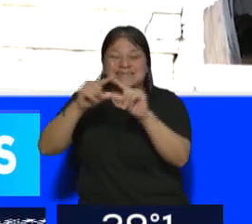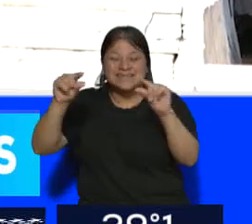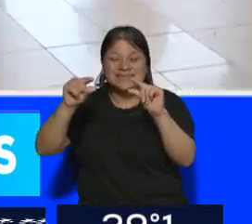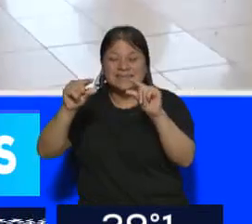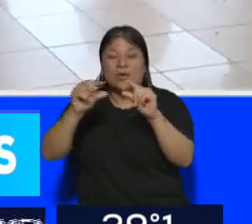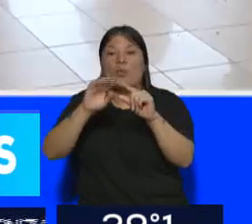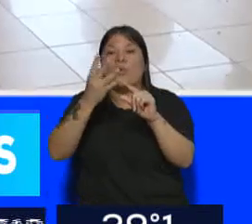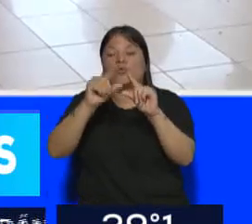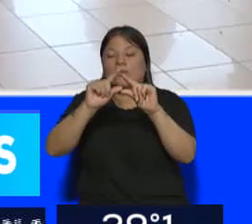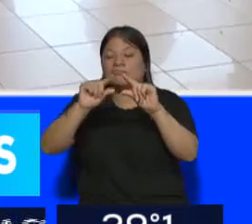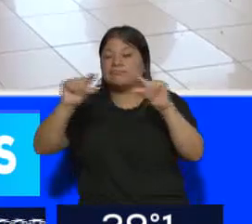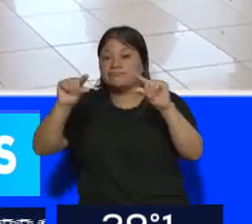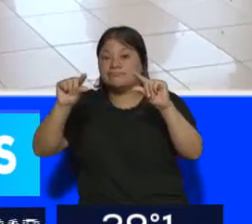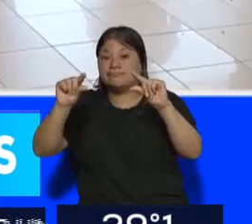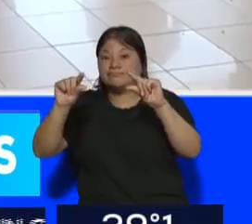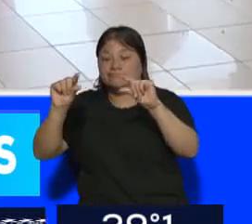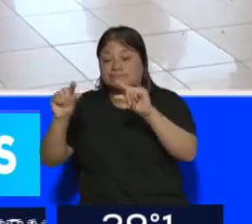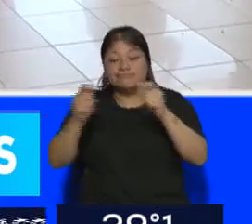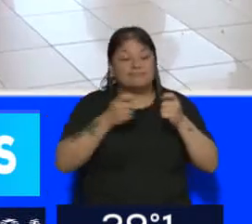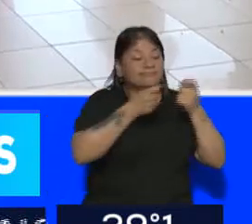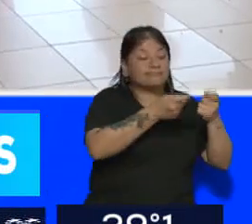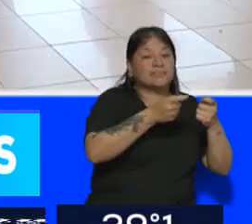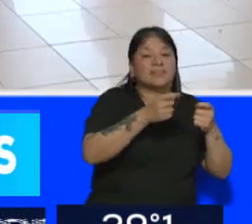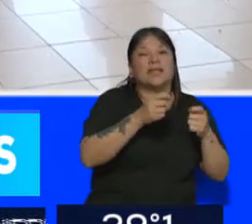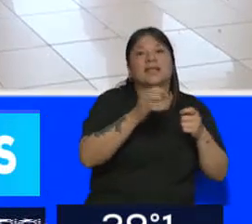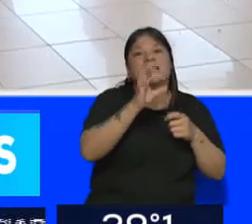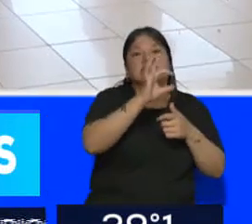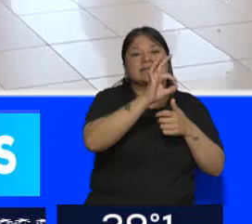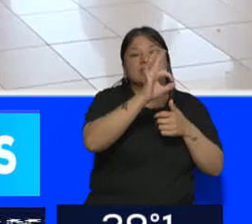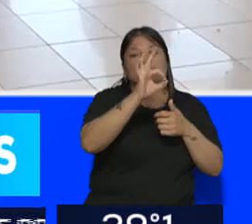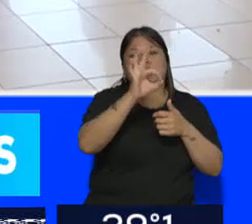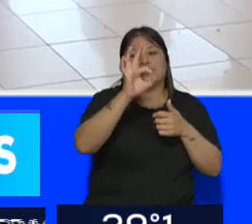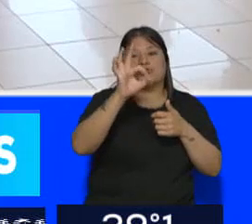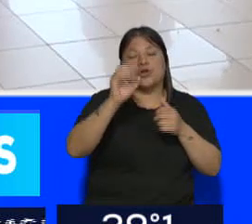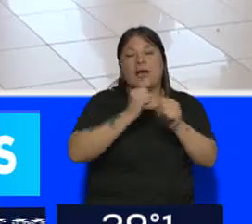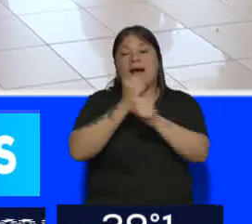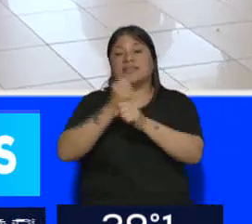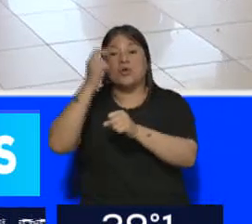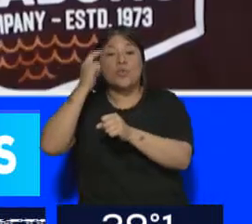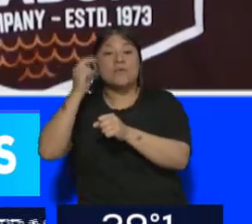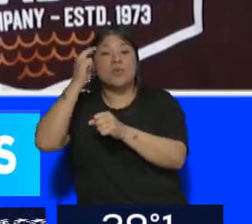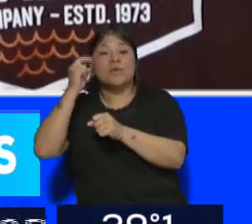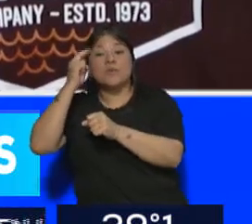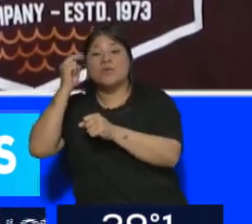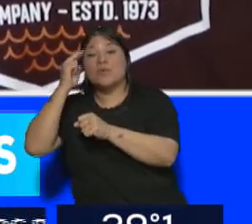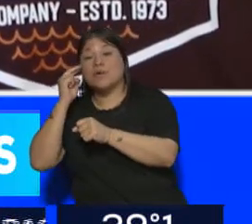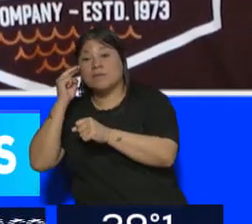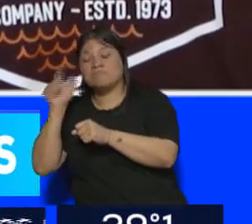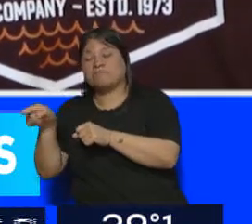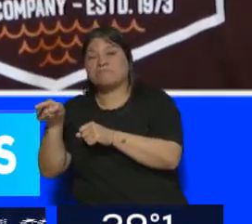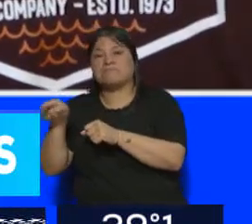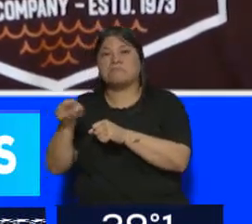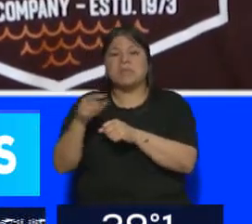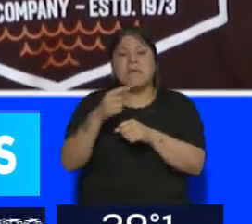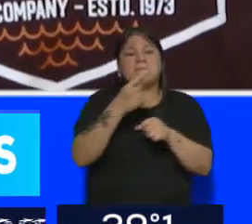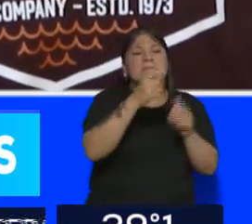de 4 números del triple, del cuádruple 0 al cuádruple 9 sin importar aquel que se inscribió primero, aquel